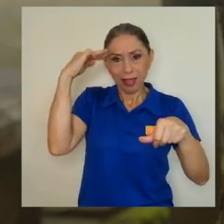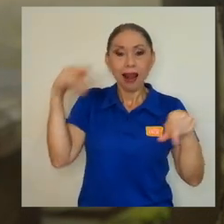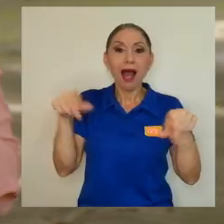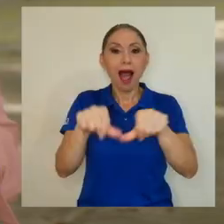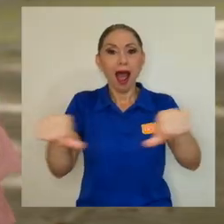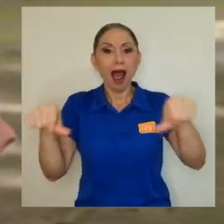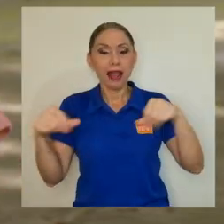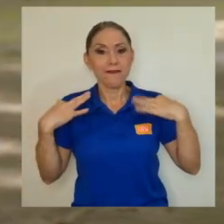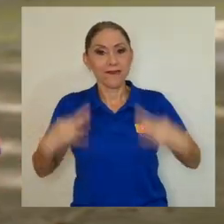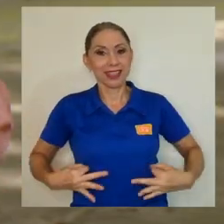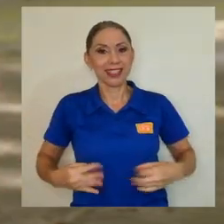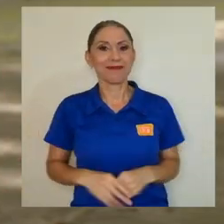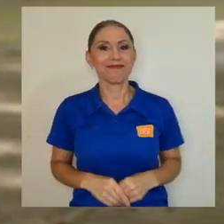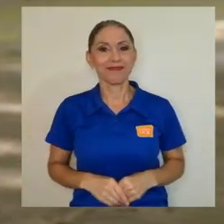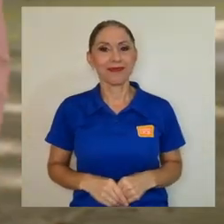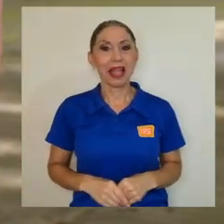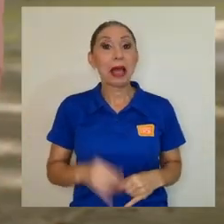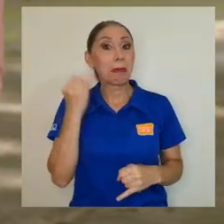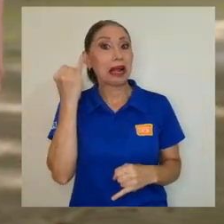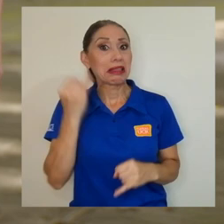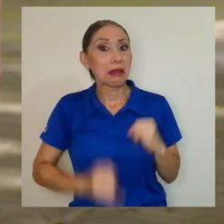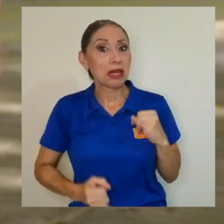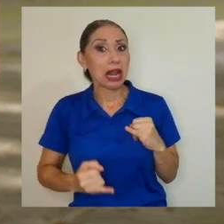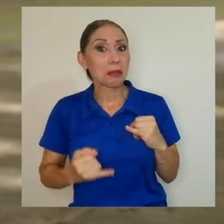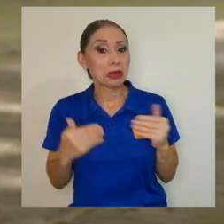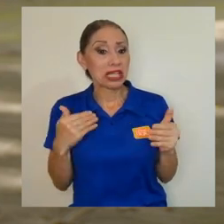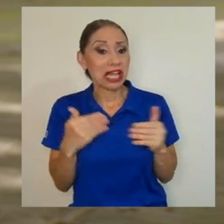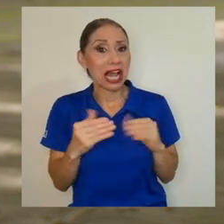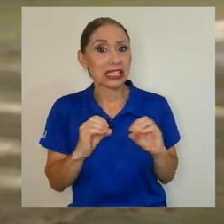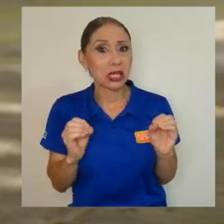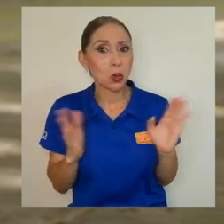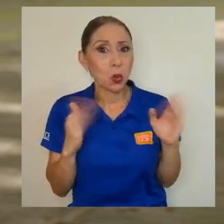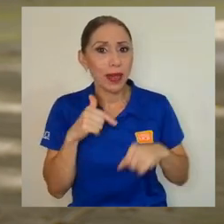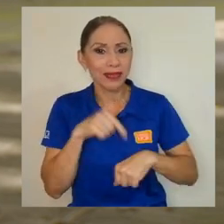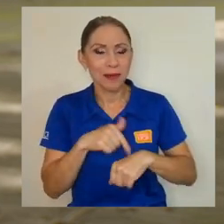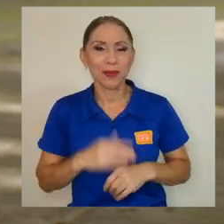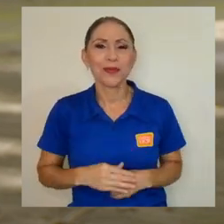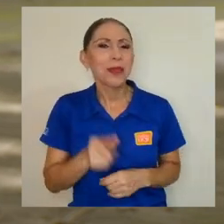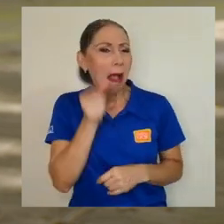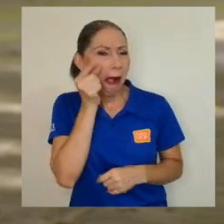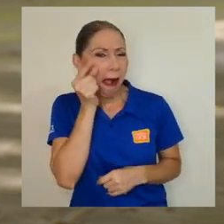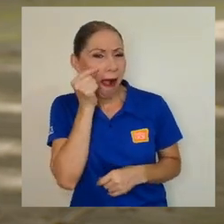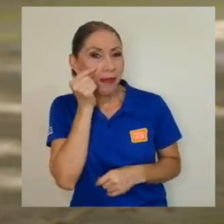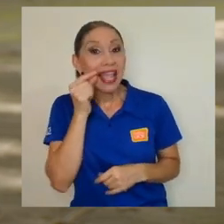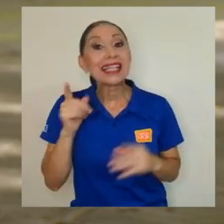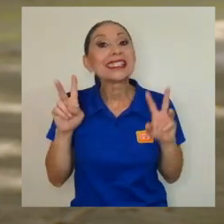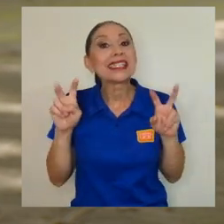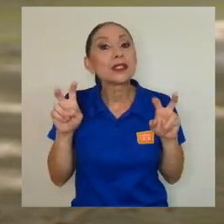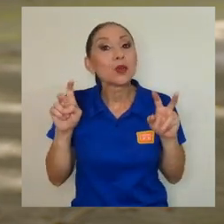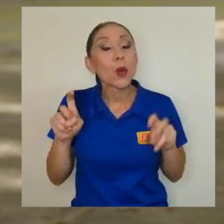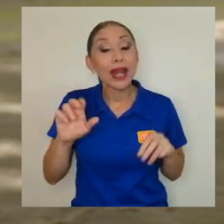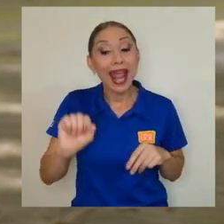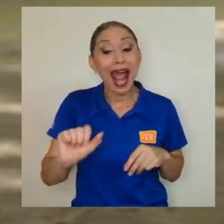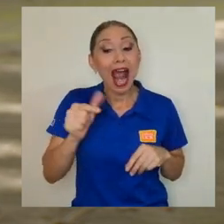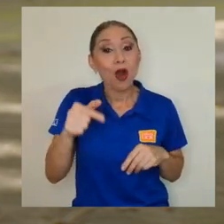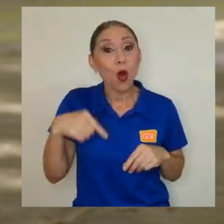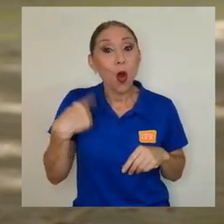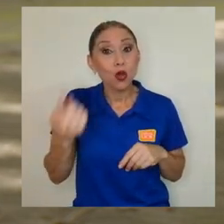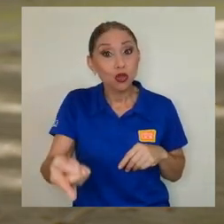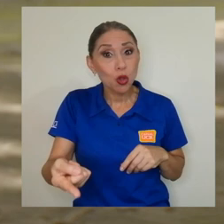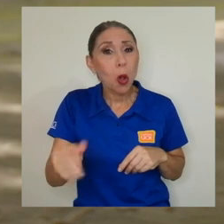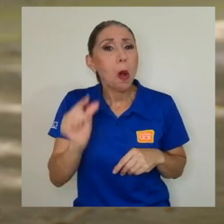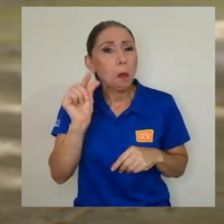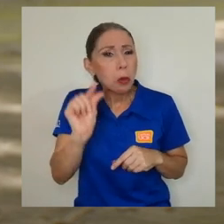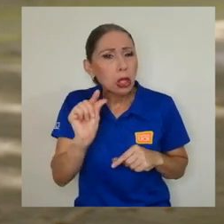físico. Para terminar, ya casi no nos queda tiempo, una curiosidad, en agosto se supone que vamos a empezar a tener cierta